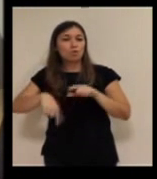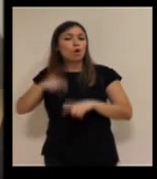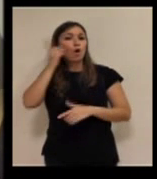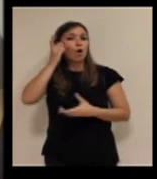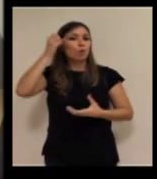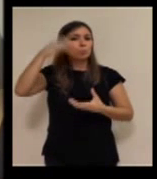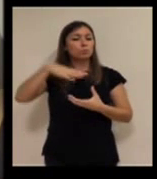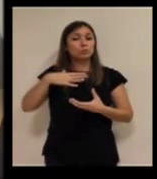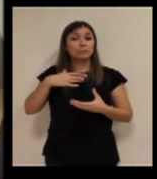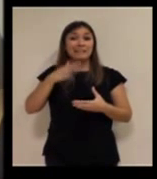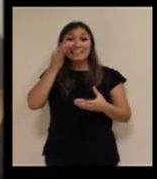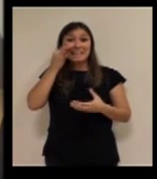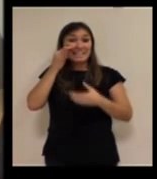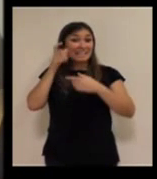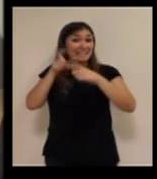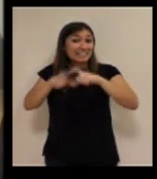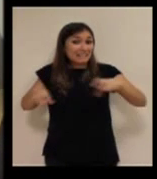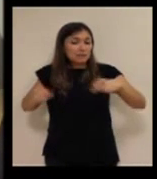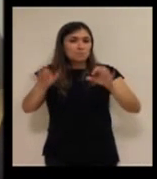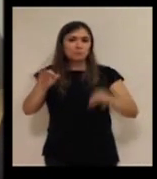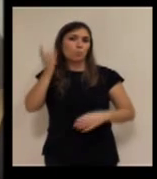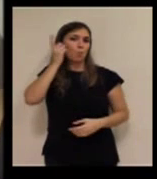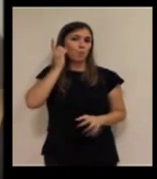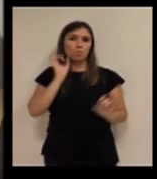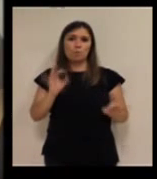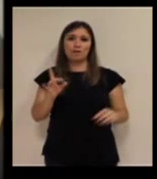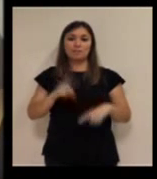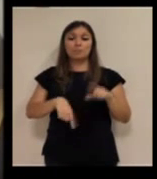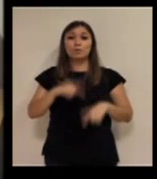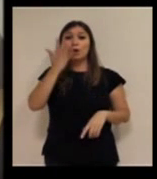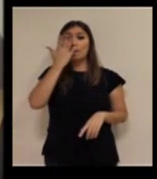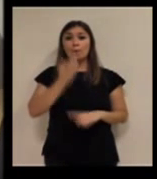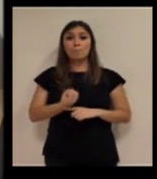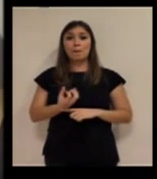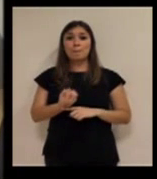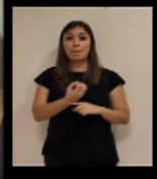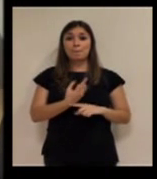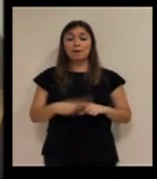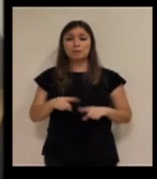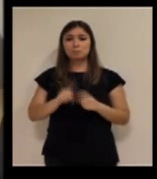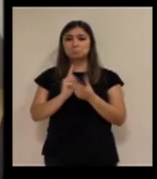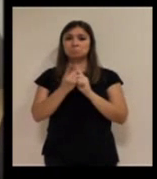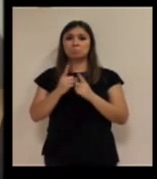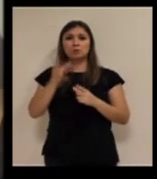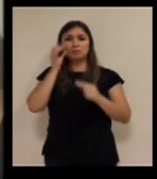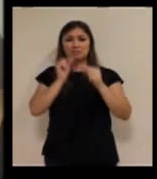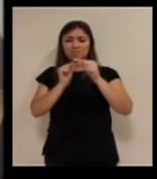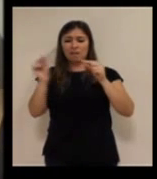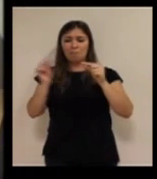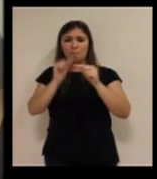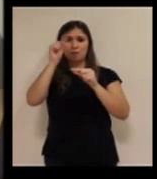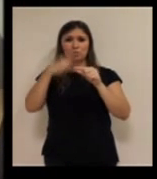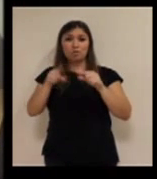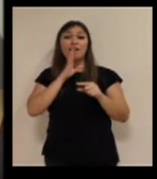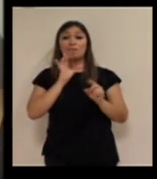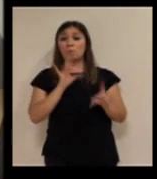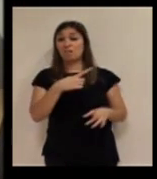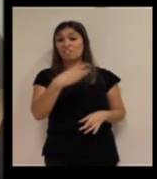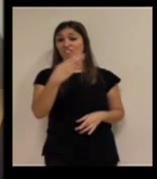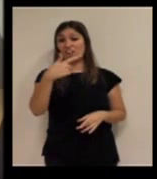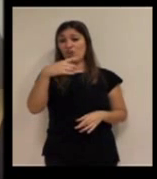el terminal es el mismo. Cambia un colorín que te indica de cuál estás hablando y hasta el resto es exactamente igual. Tamaño de botones que decía Begoña,